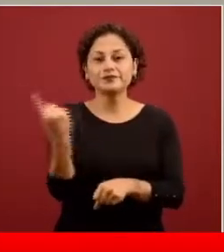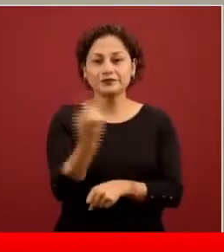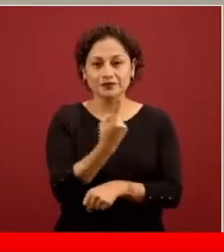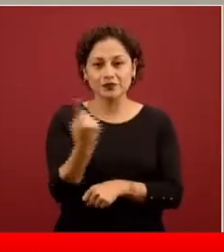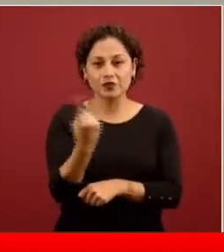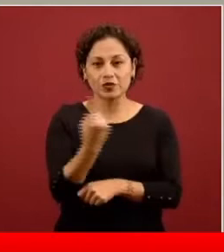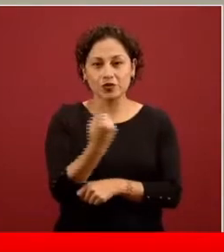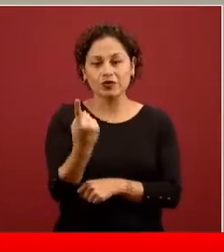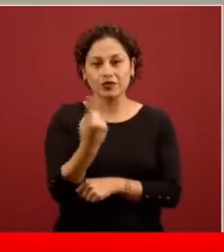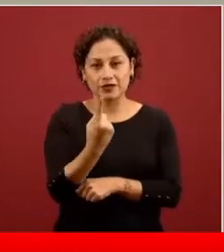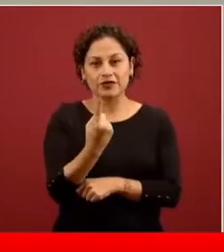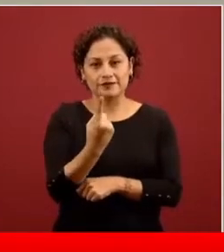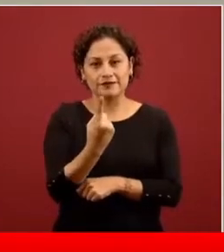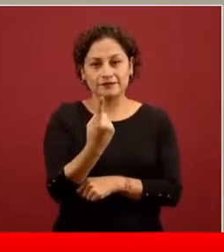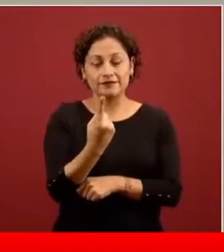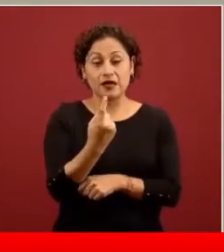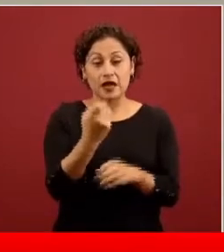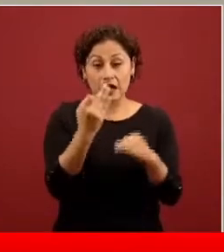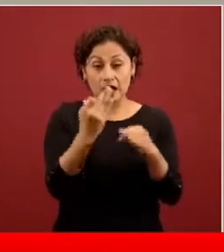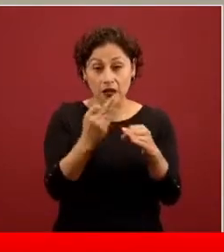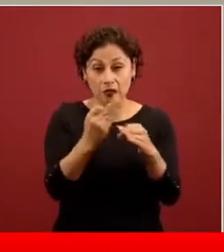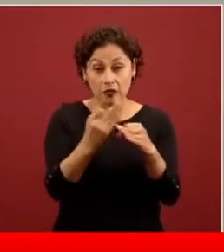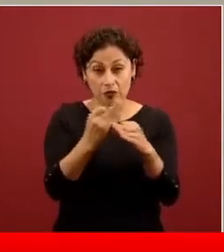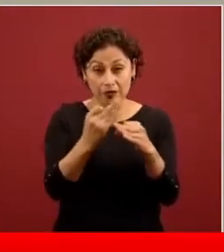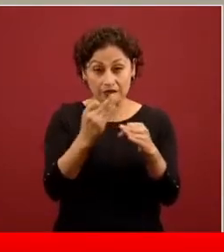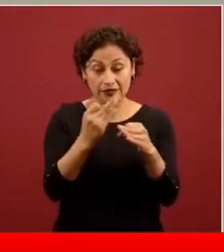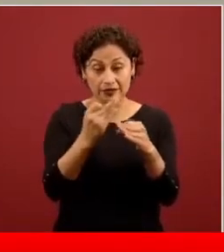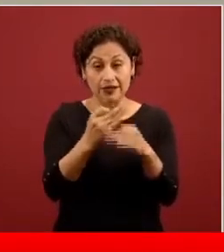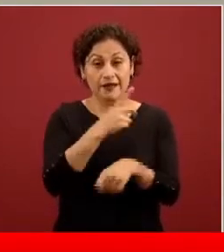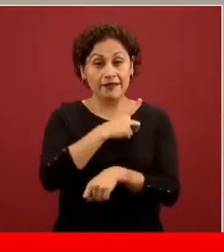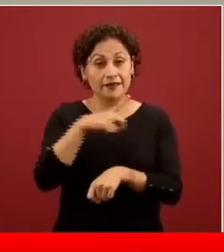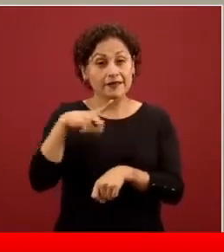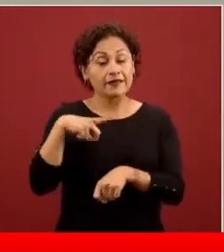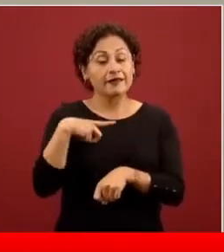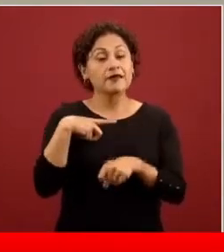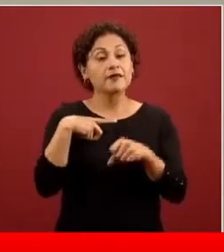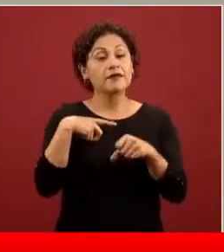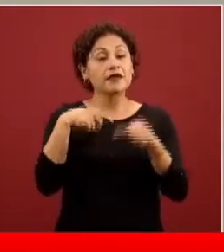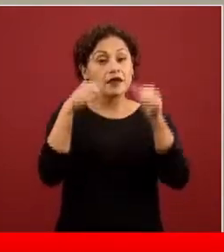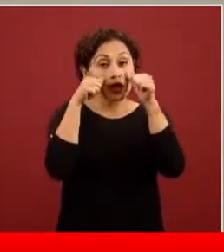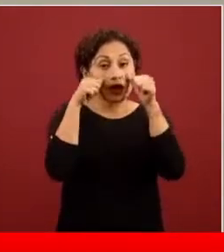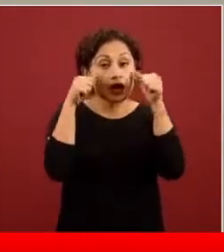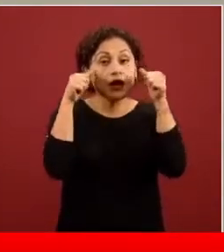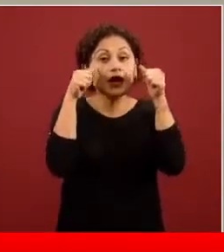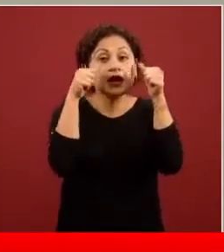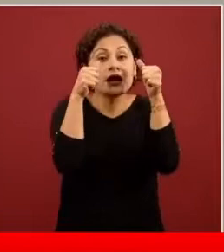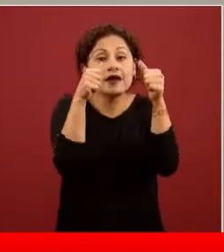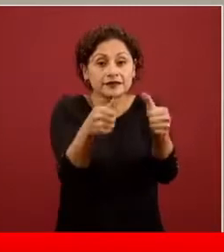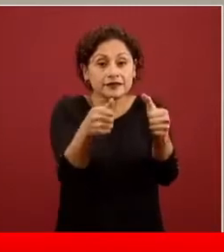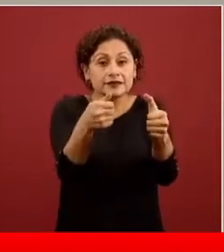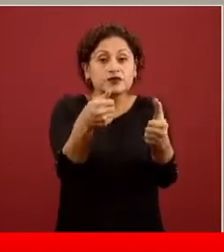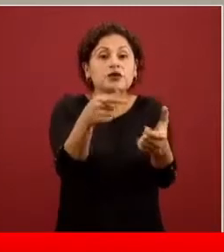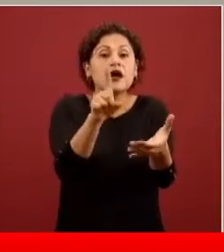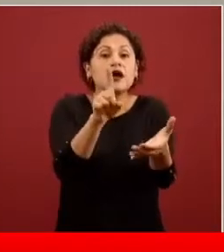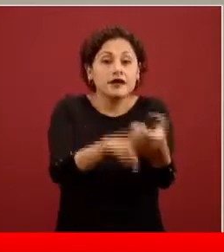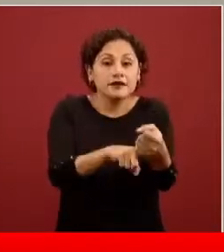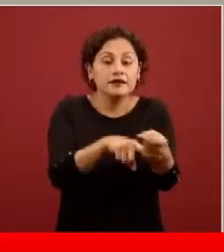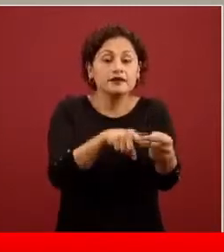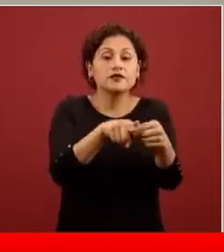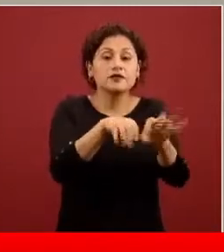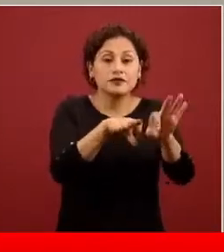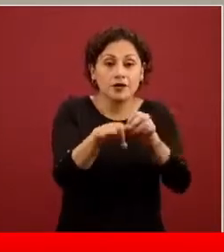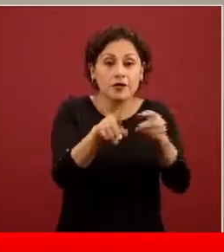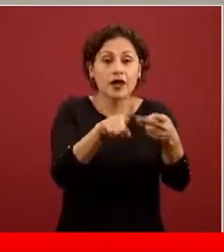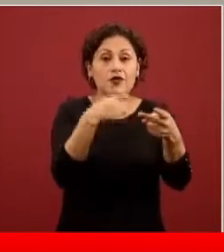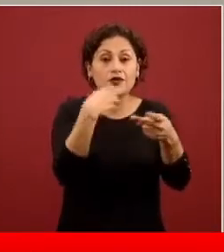útil cuando se dirige a estos determinantes estructurales que cuando se intenta dirigir a las personas.